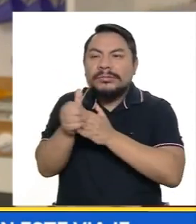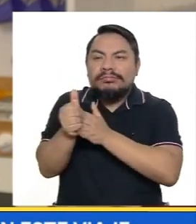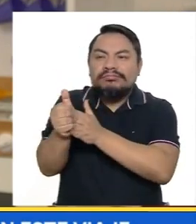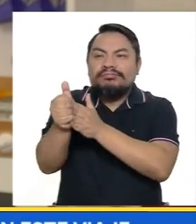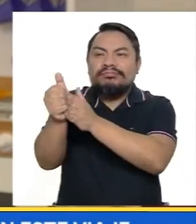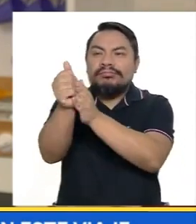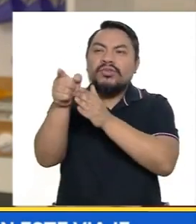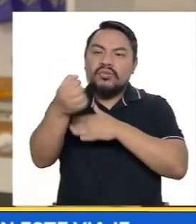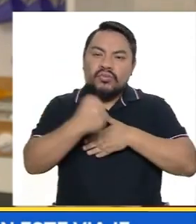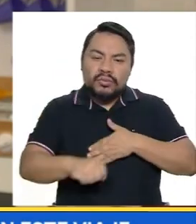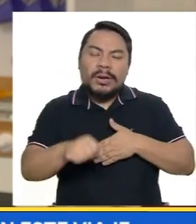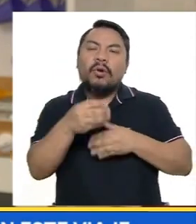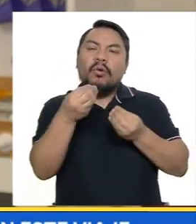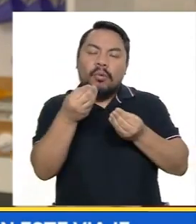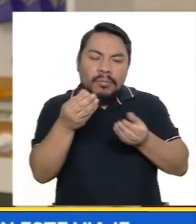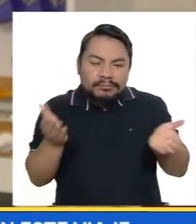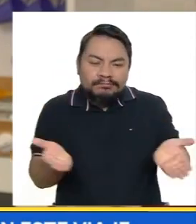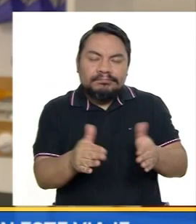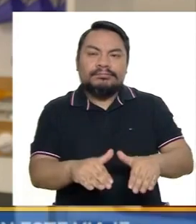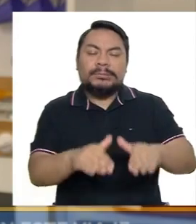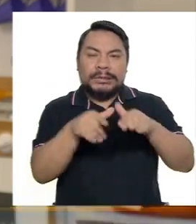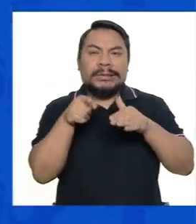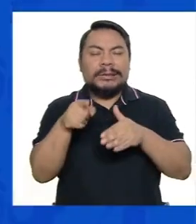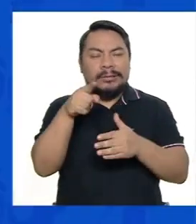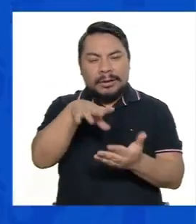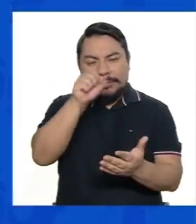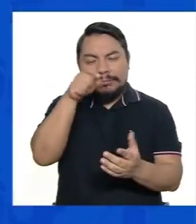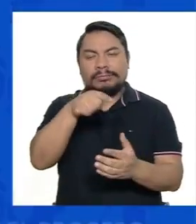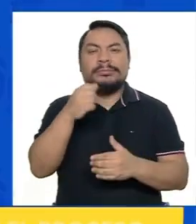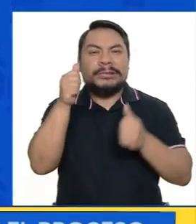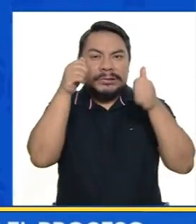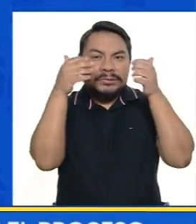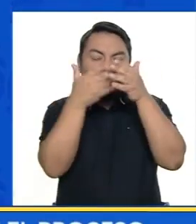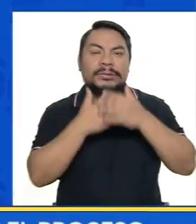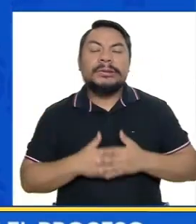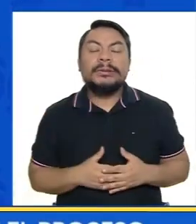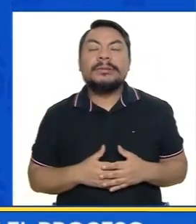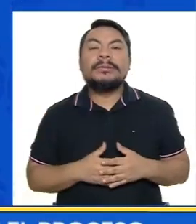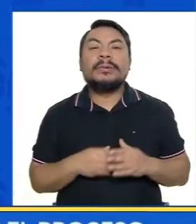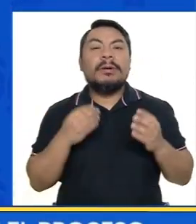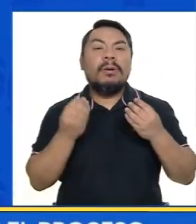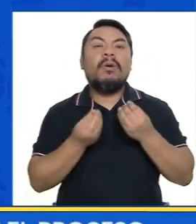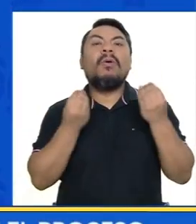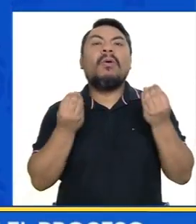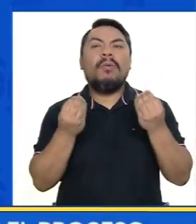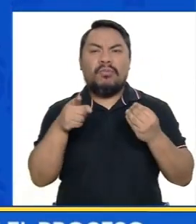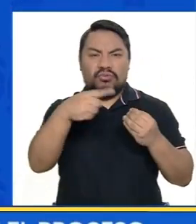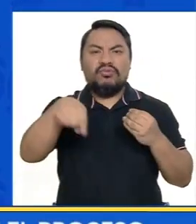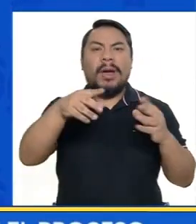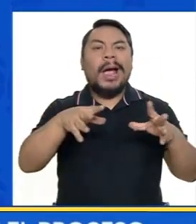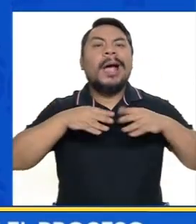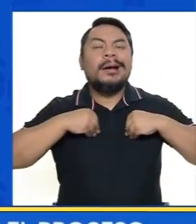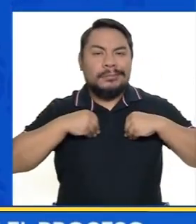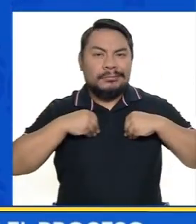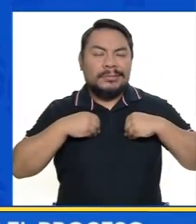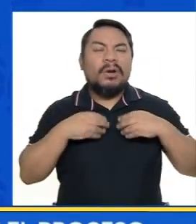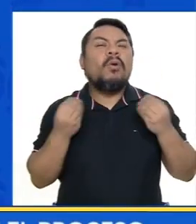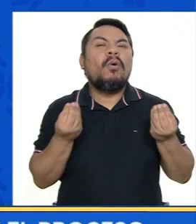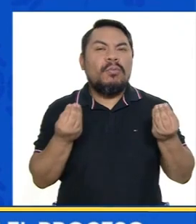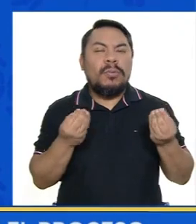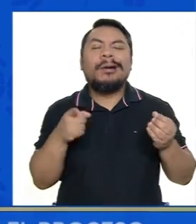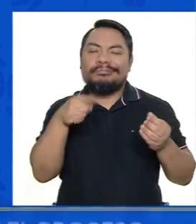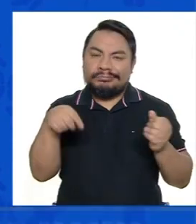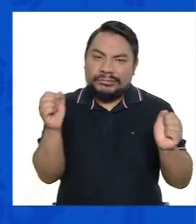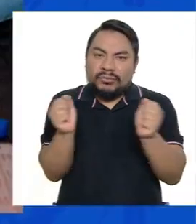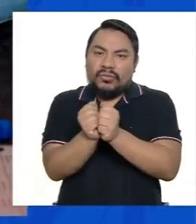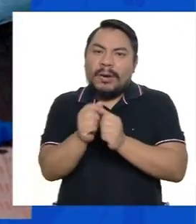viaje y el diagnóstico ¿Cómo lo supero? A través del acompañamiento